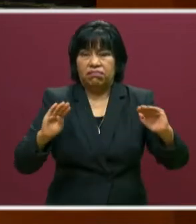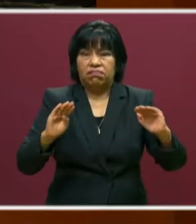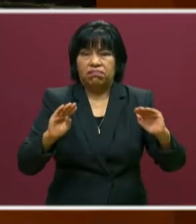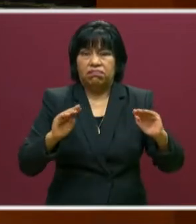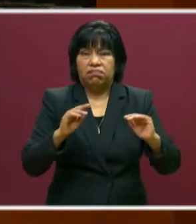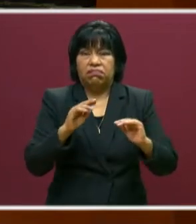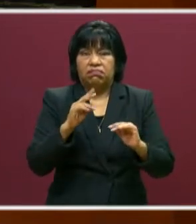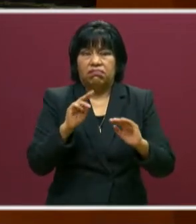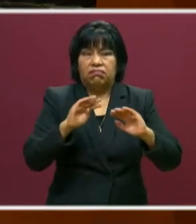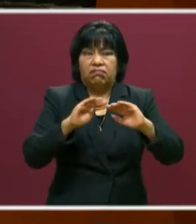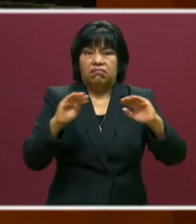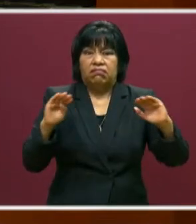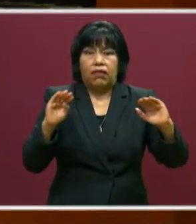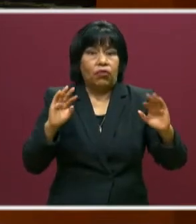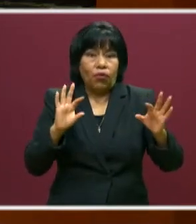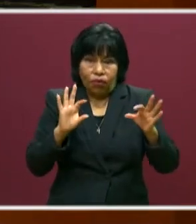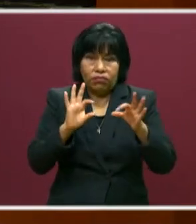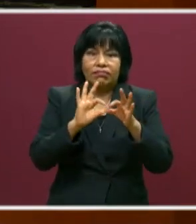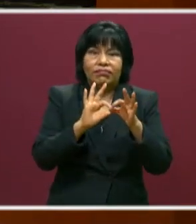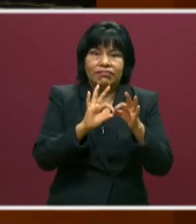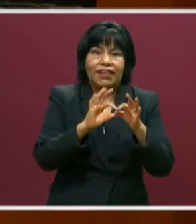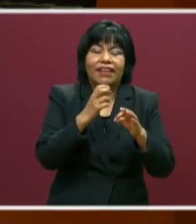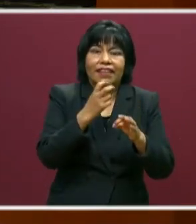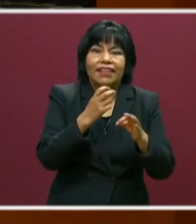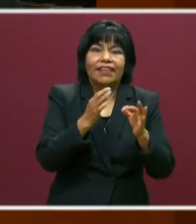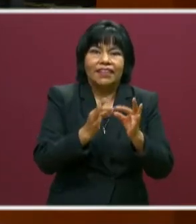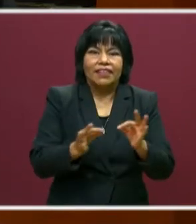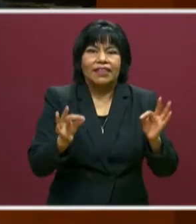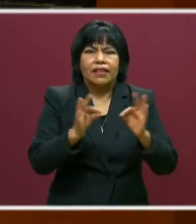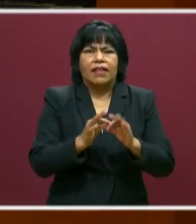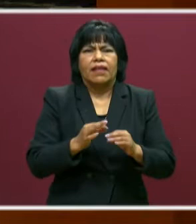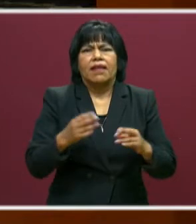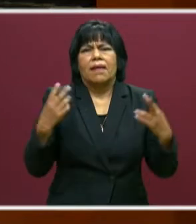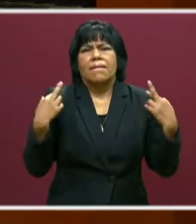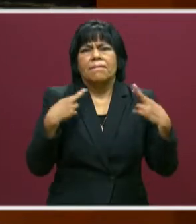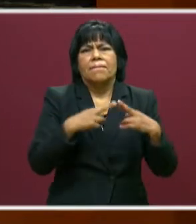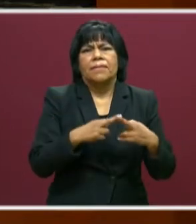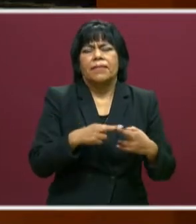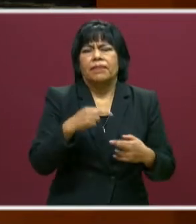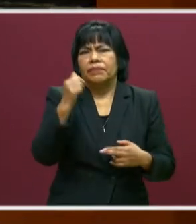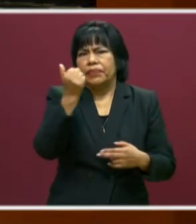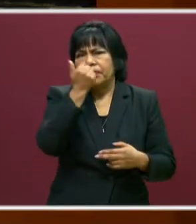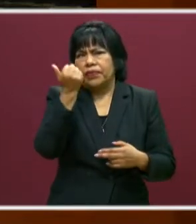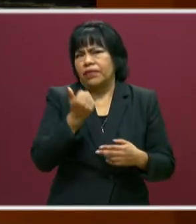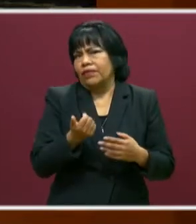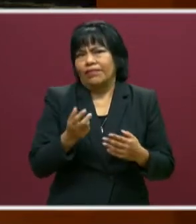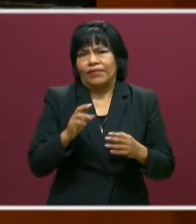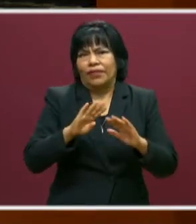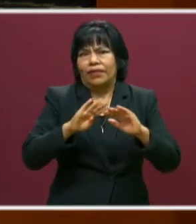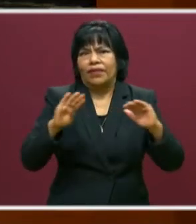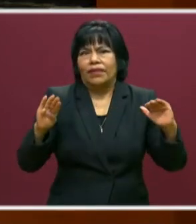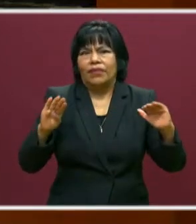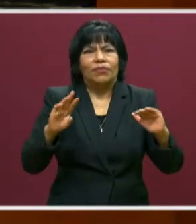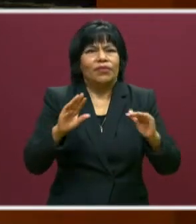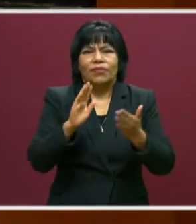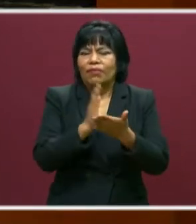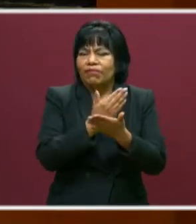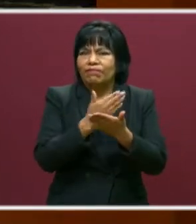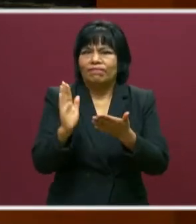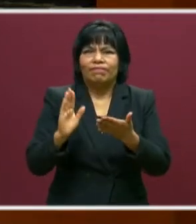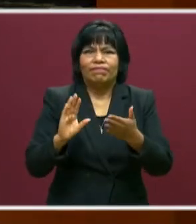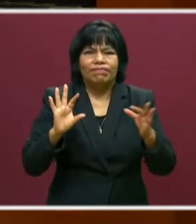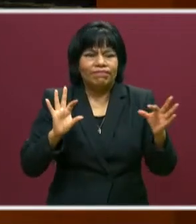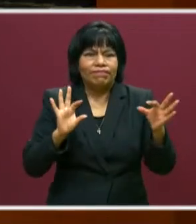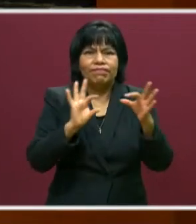En lugar de integrada. Y por lo tanto separamos maestro-alumno. Cuando sabemos que es un